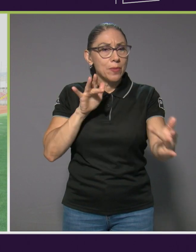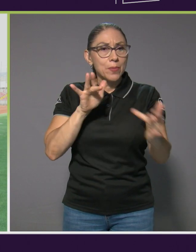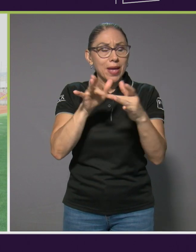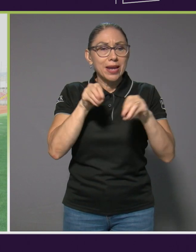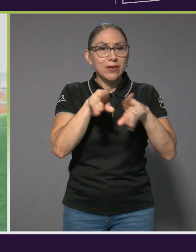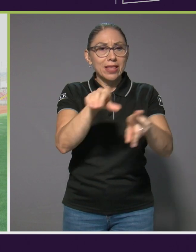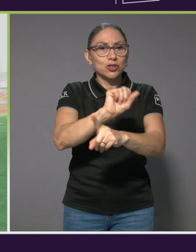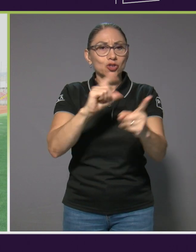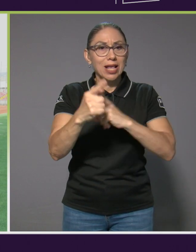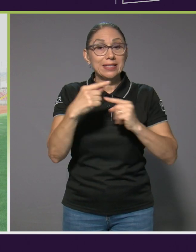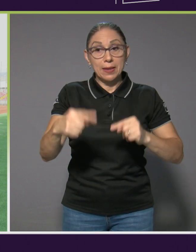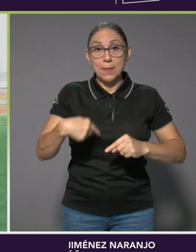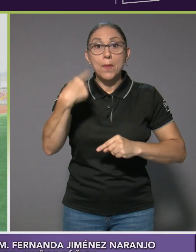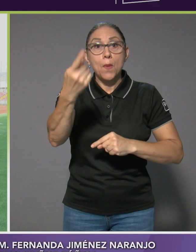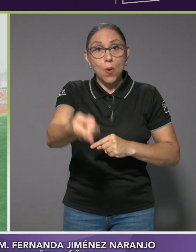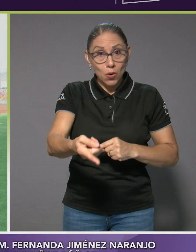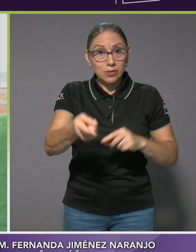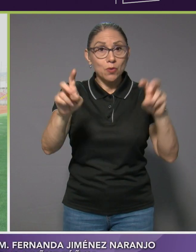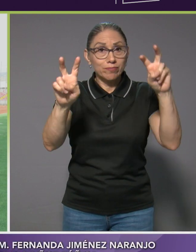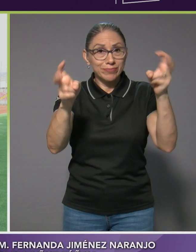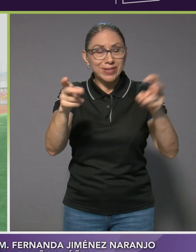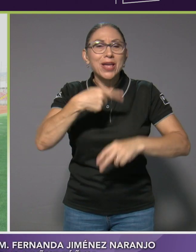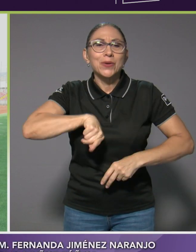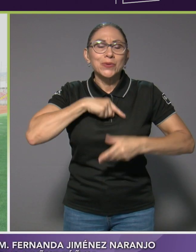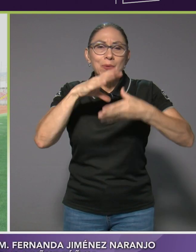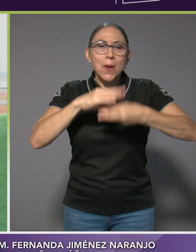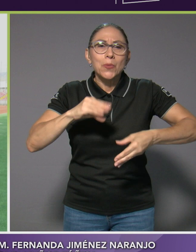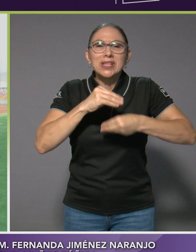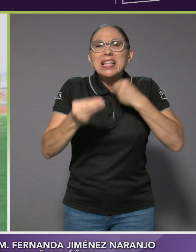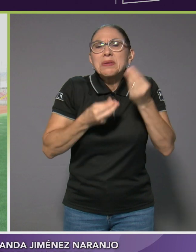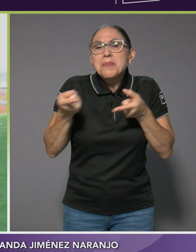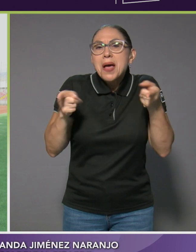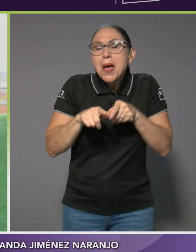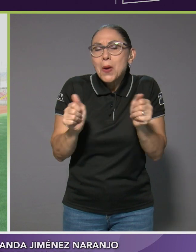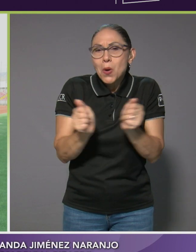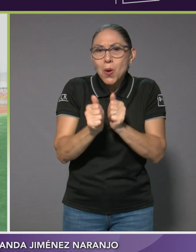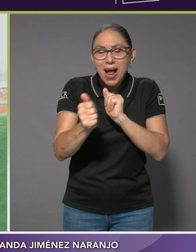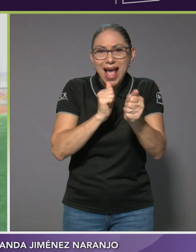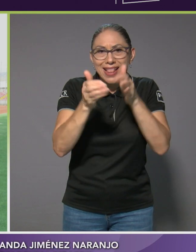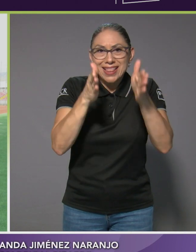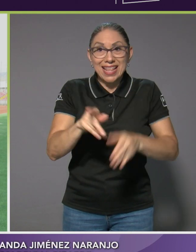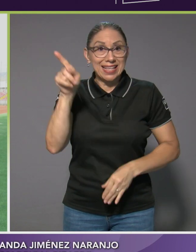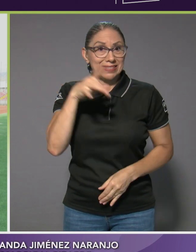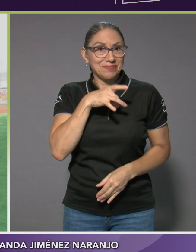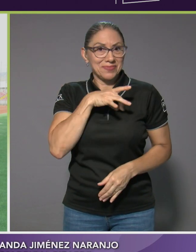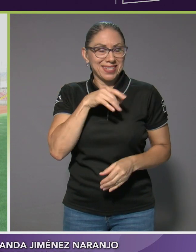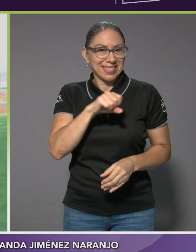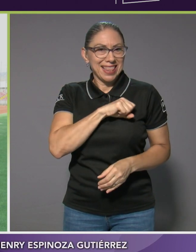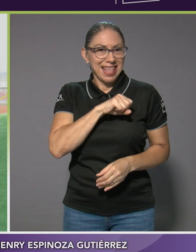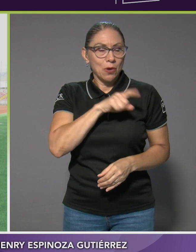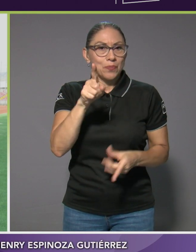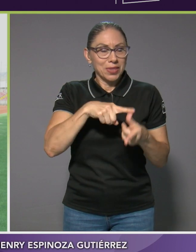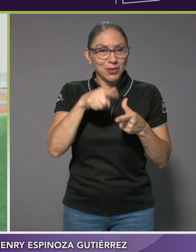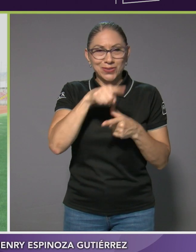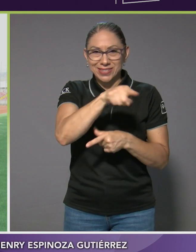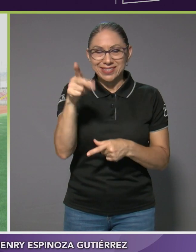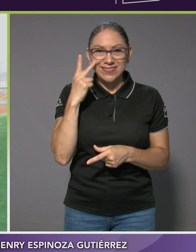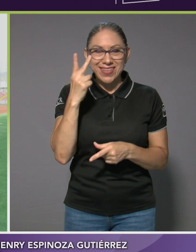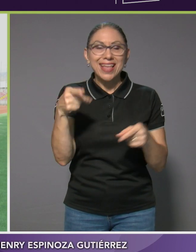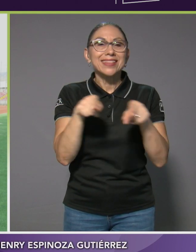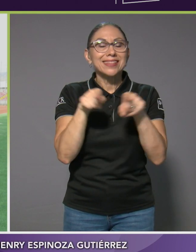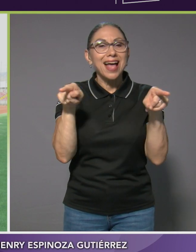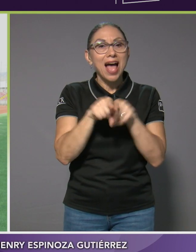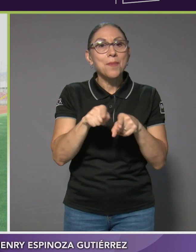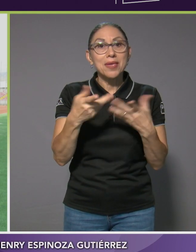episodio de la serie les vamos a contar cómo le fue a nuestros atletas en Santiago, así que no se lo vaya a perder. También